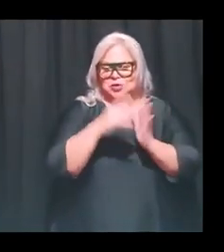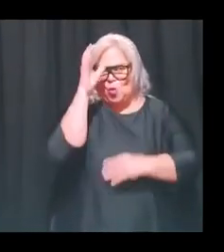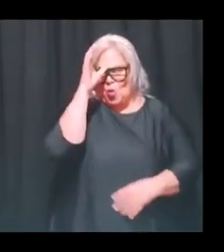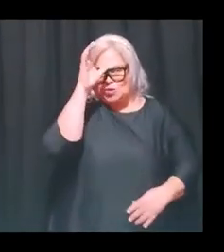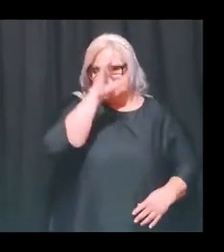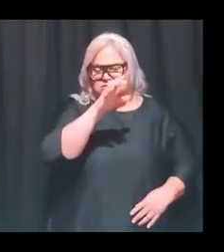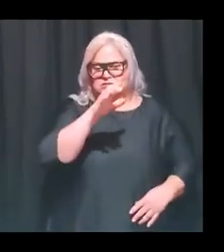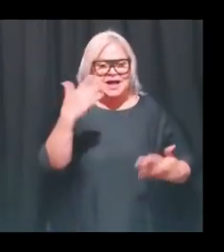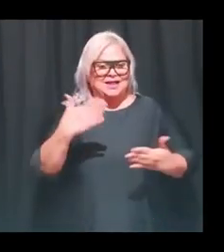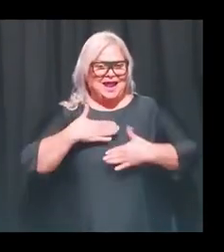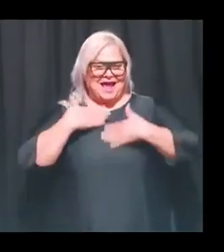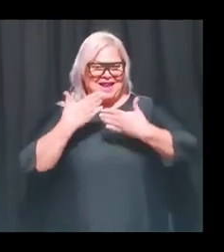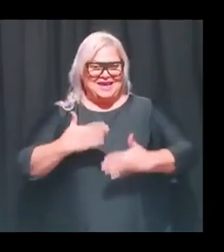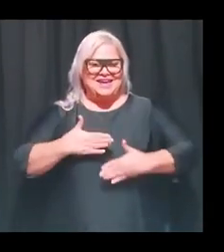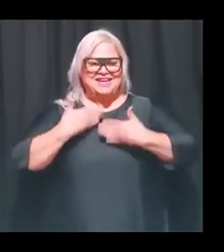de la alegría,